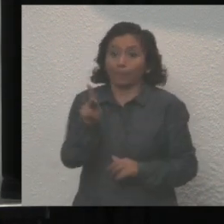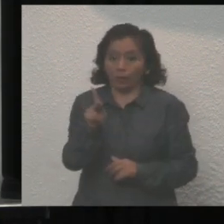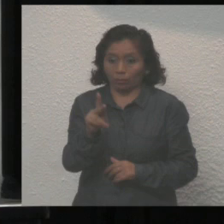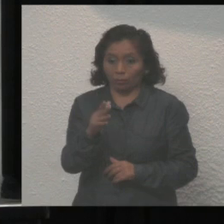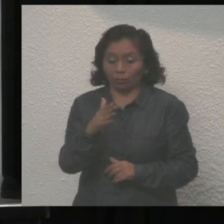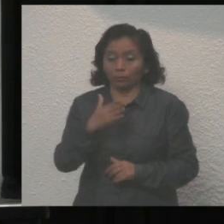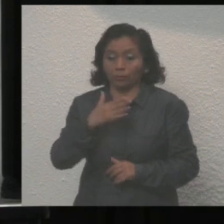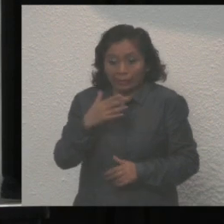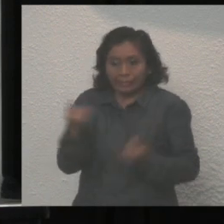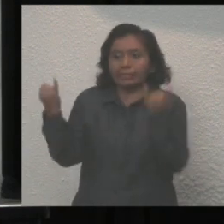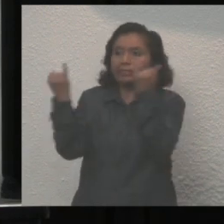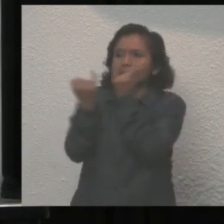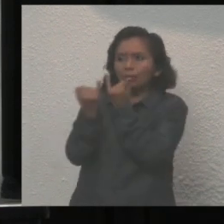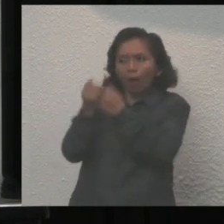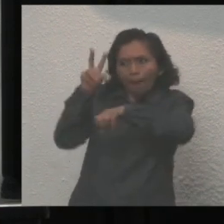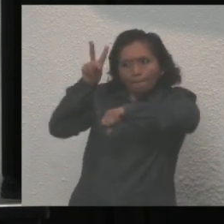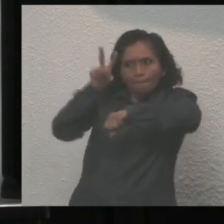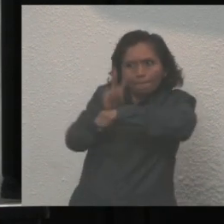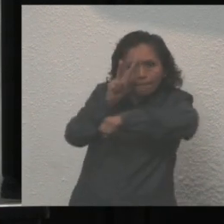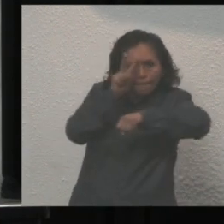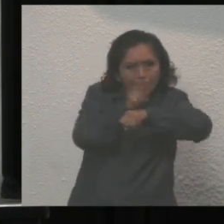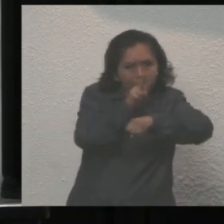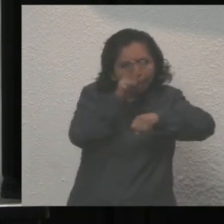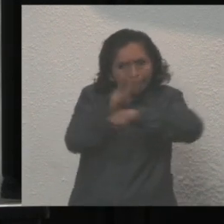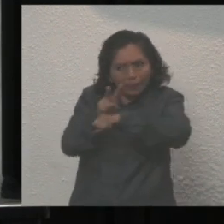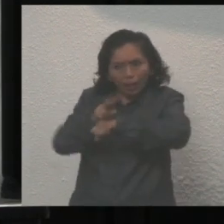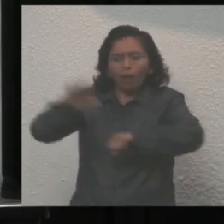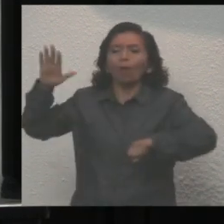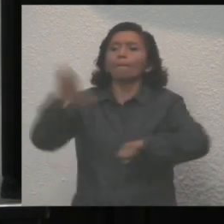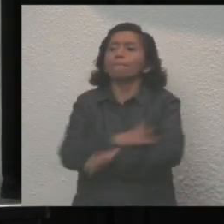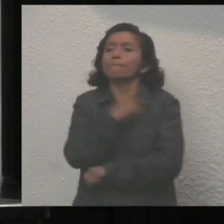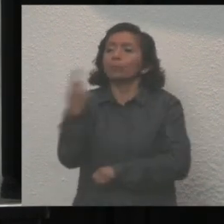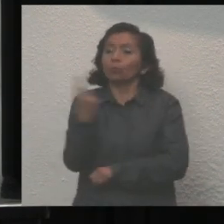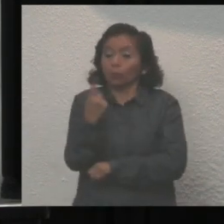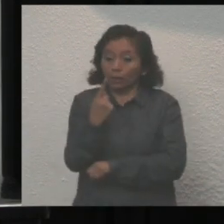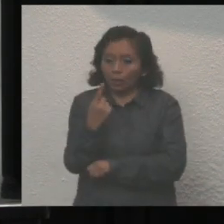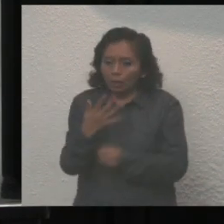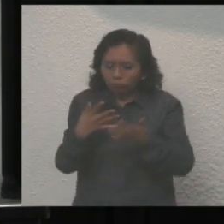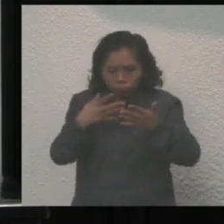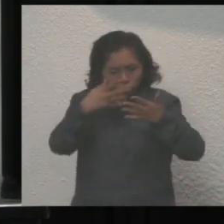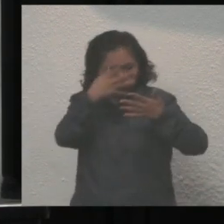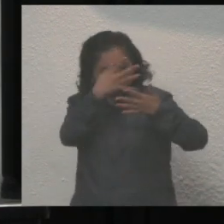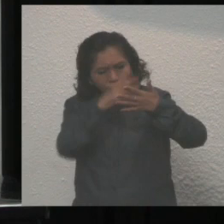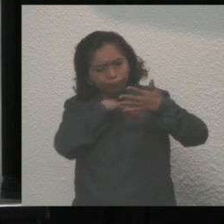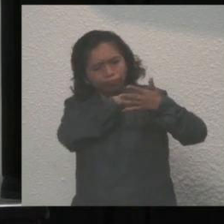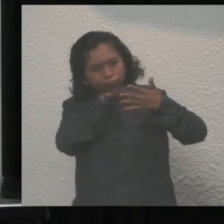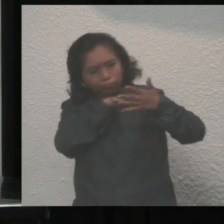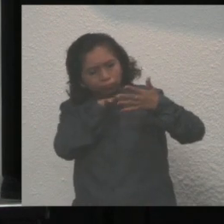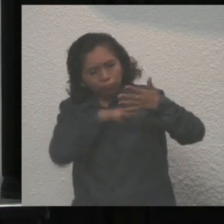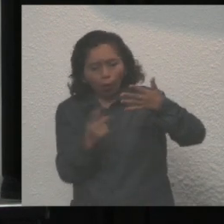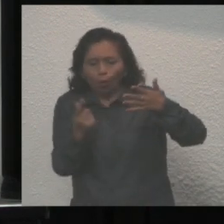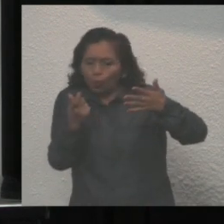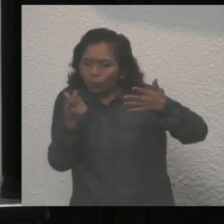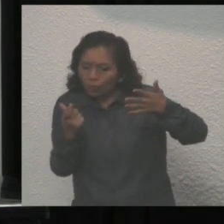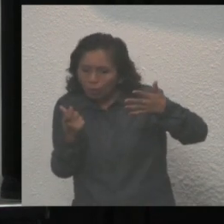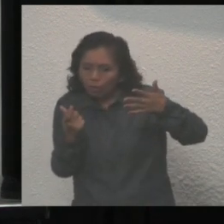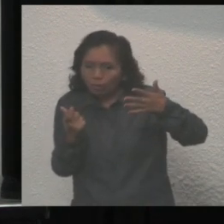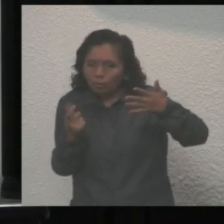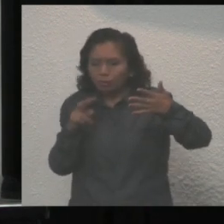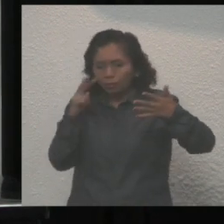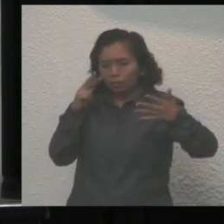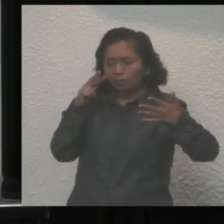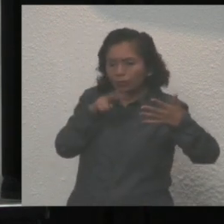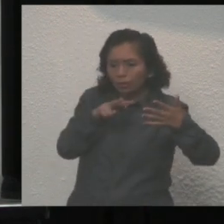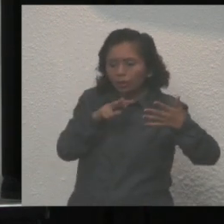también es de vigilancia, porque los resultados deben ser medidos, los gastos revisados y los